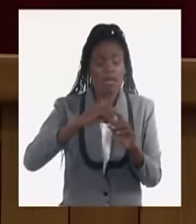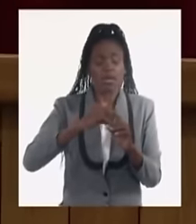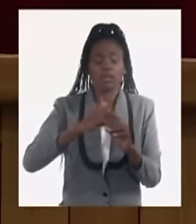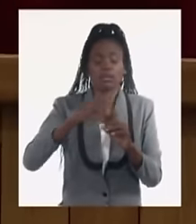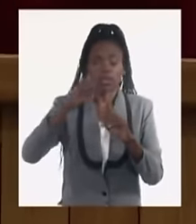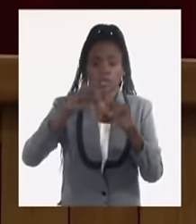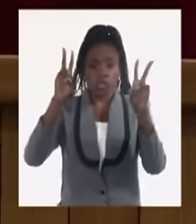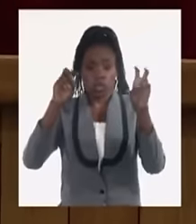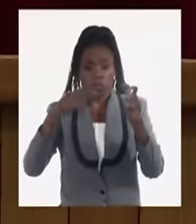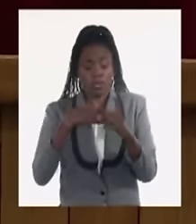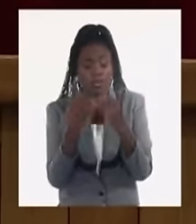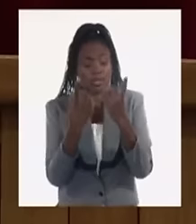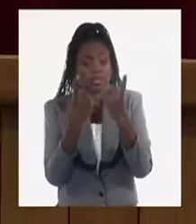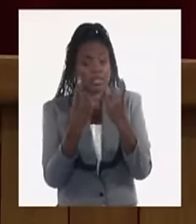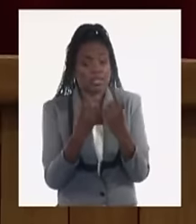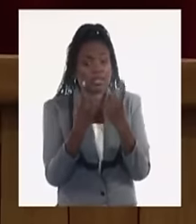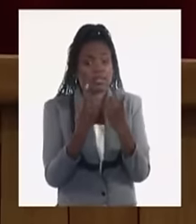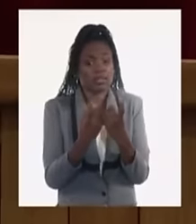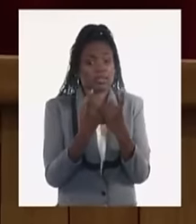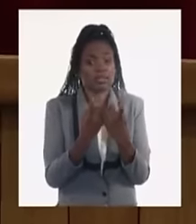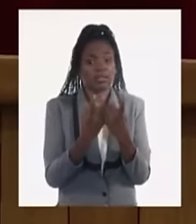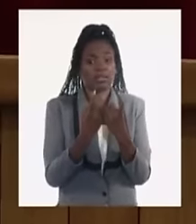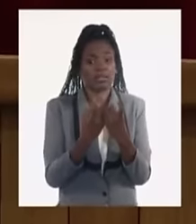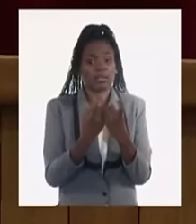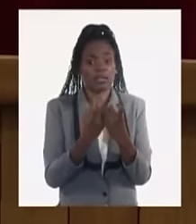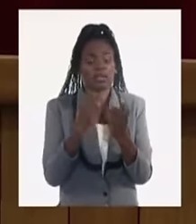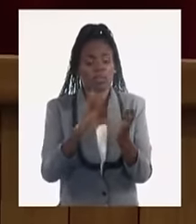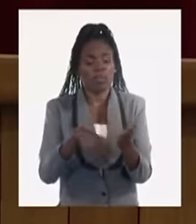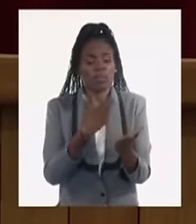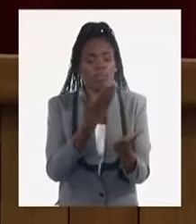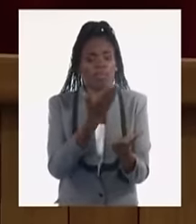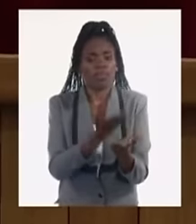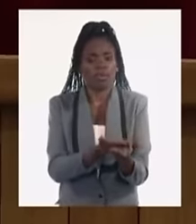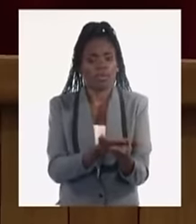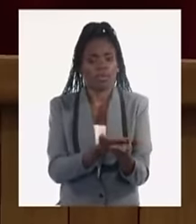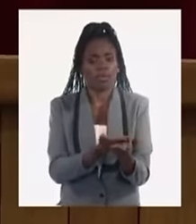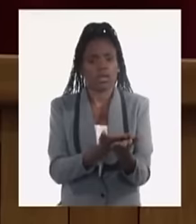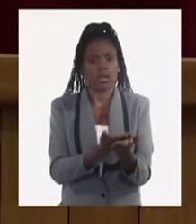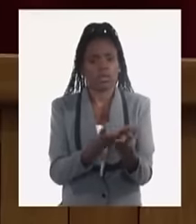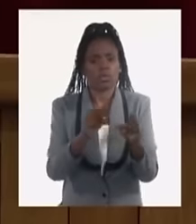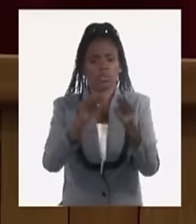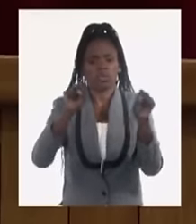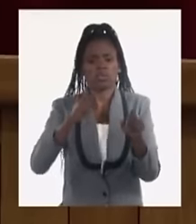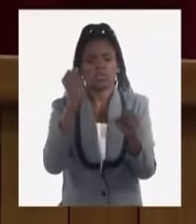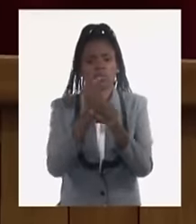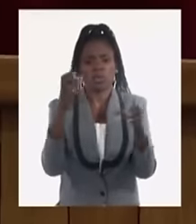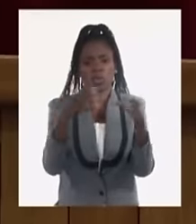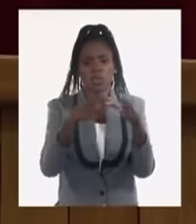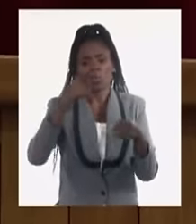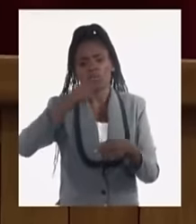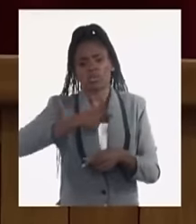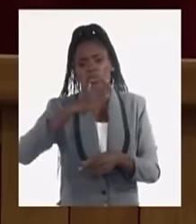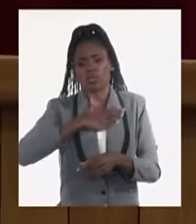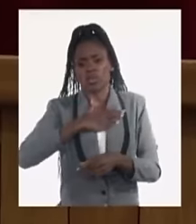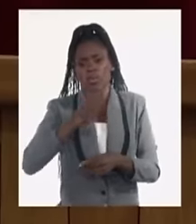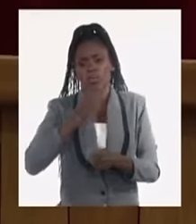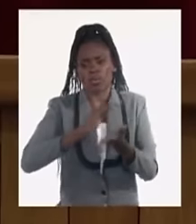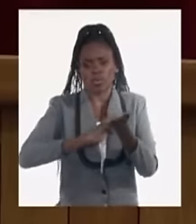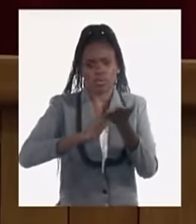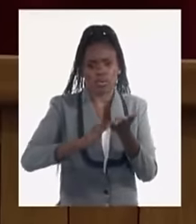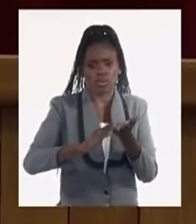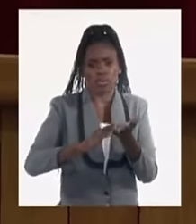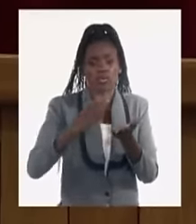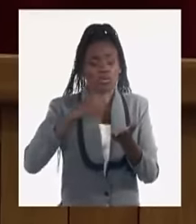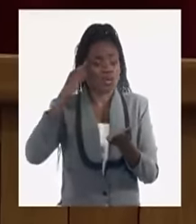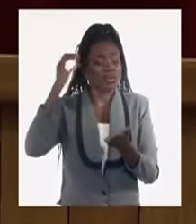en que es necesario plantearnos un sistema de trabajo y un grupo de decisiones que nos permitan, aun